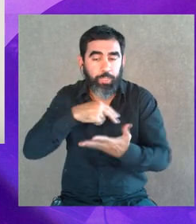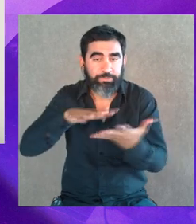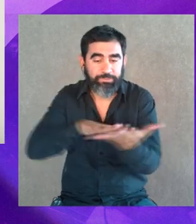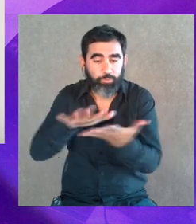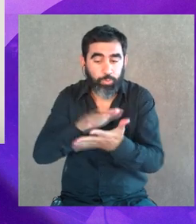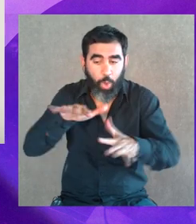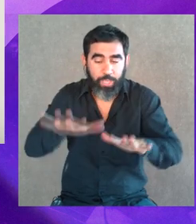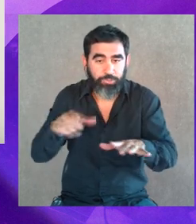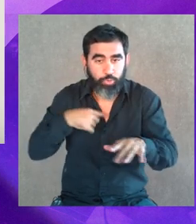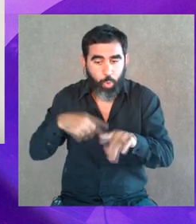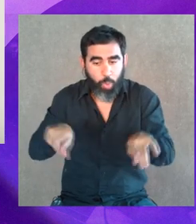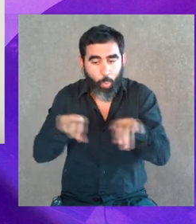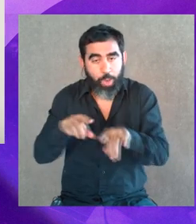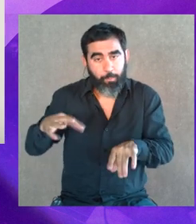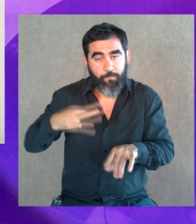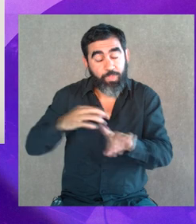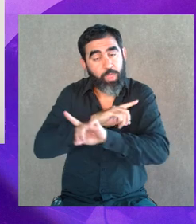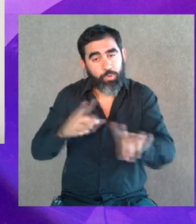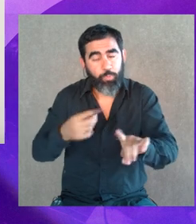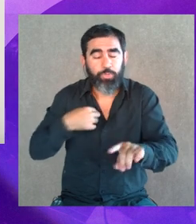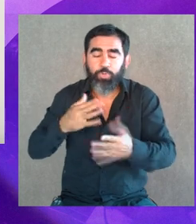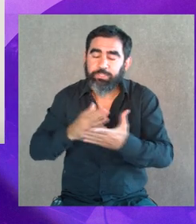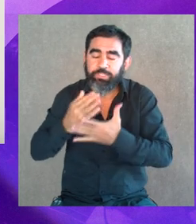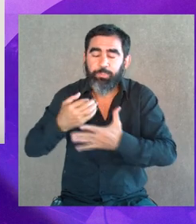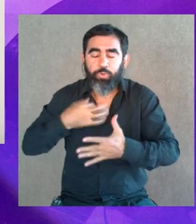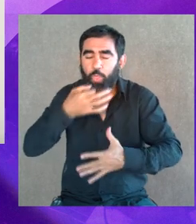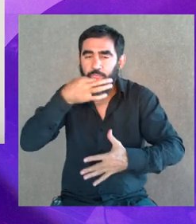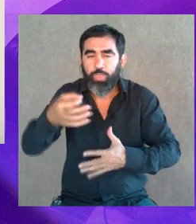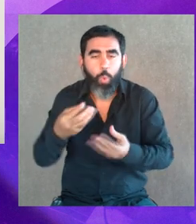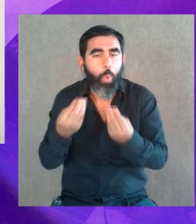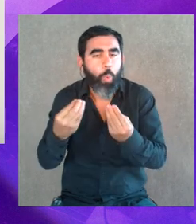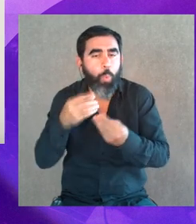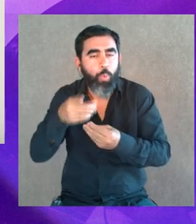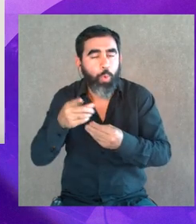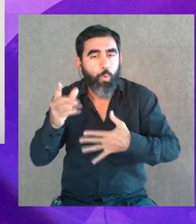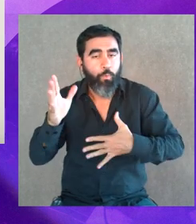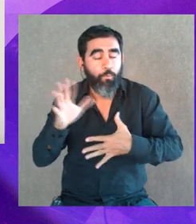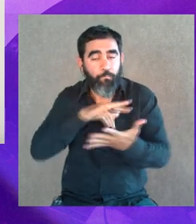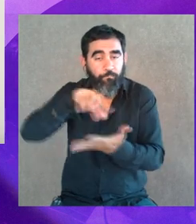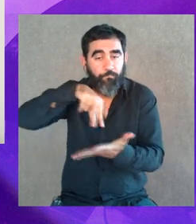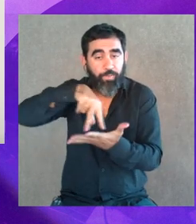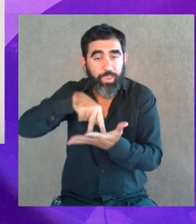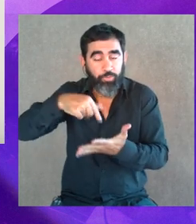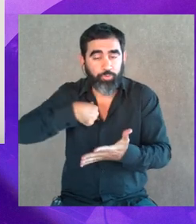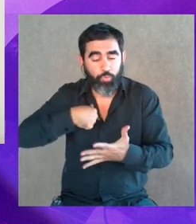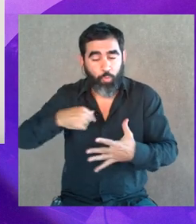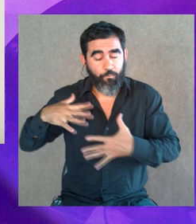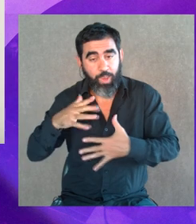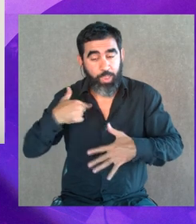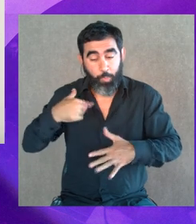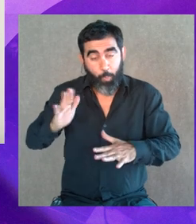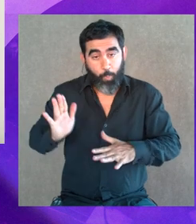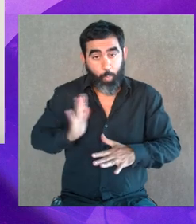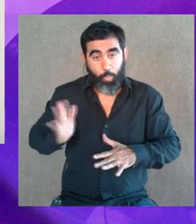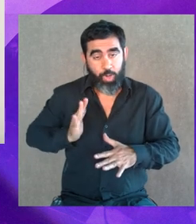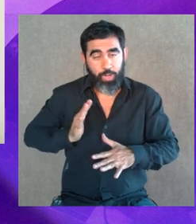situación igual. Y siempre hablo de lo mismo, como en el ballet, y yo como bailarina y siendo